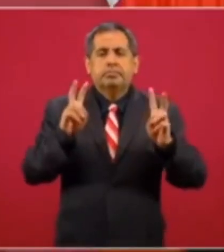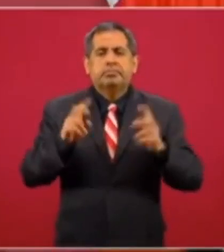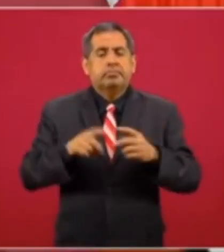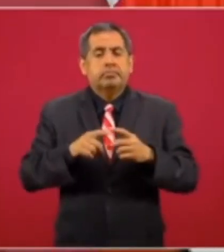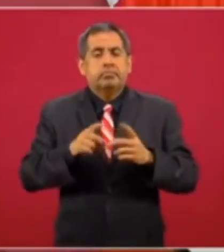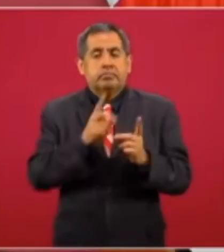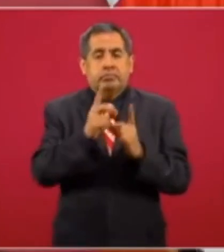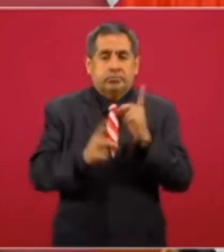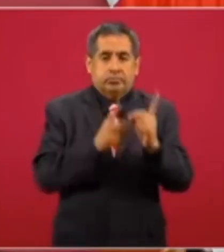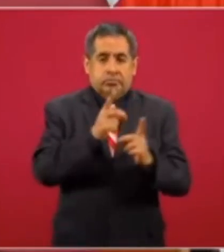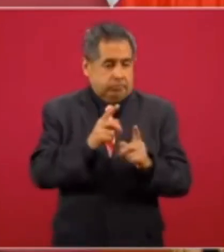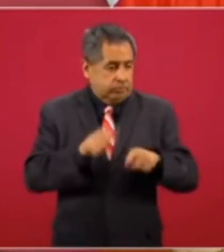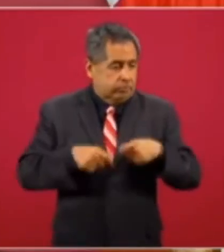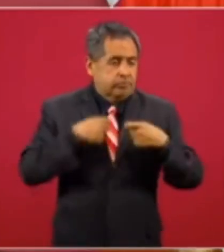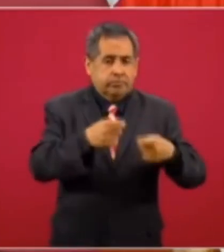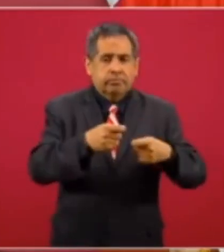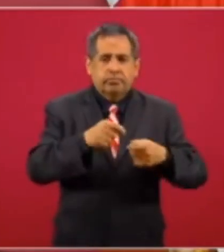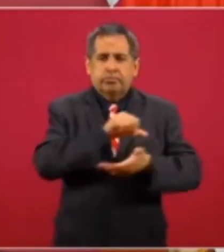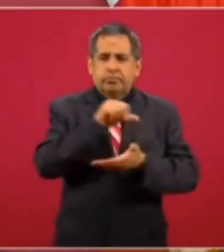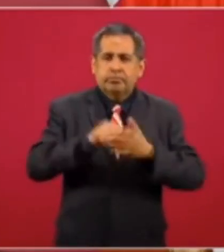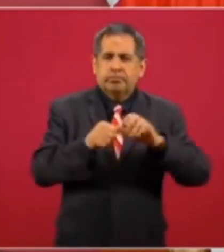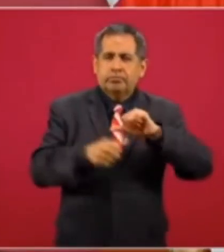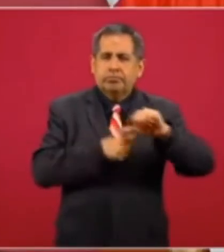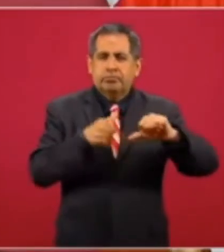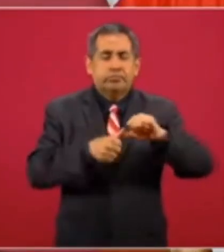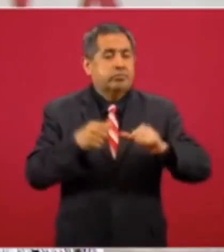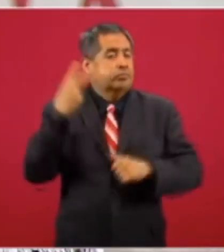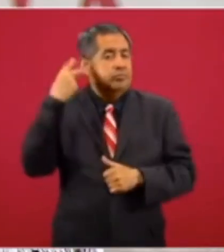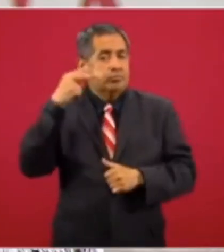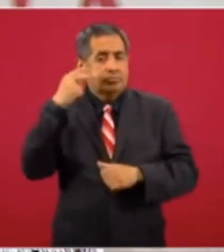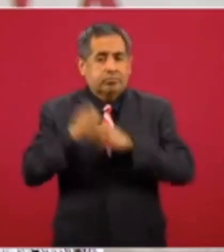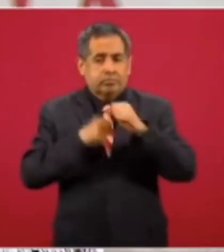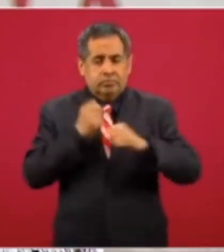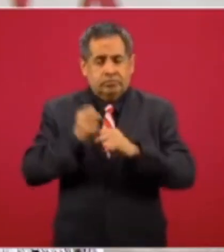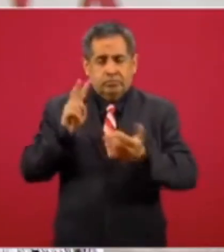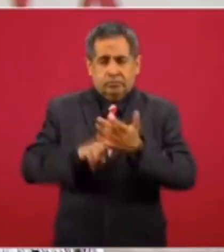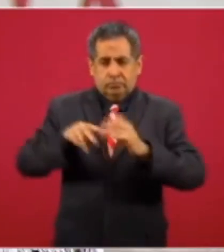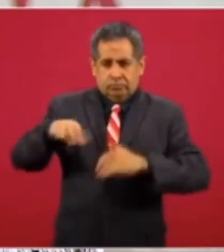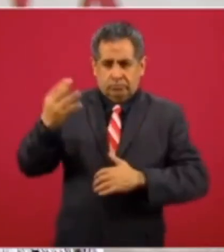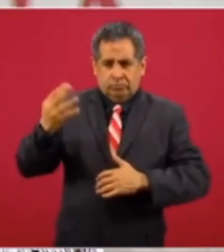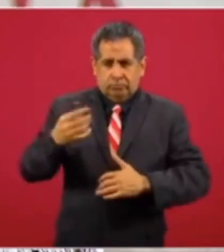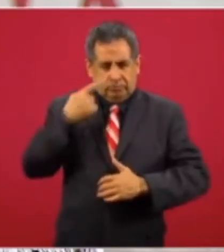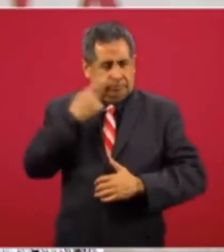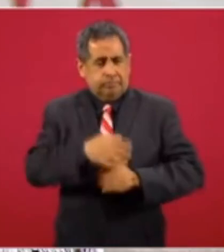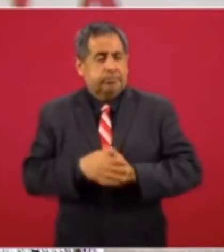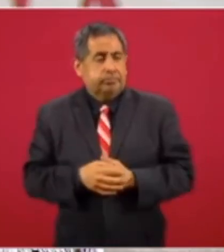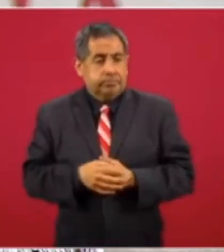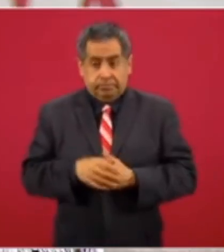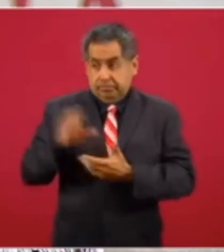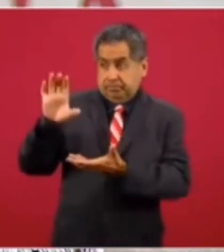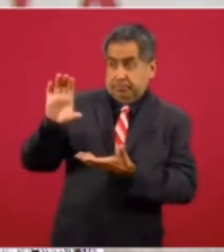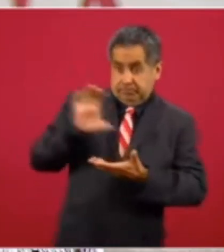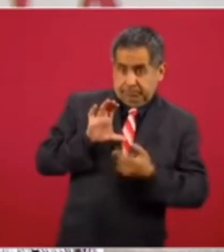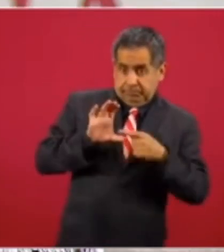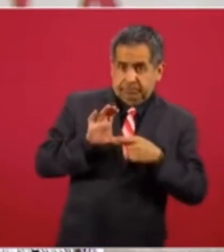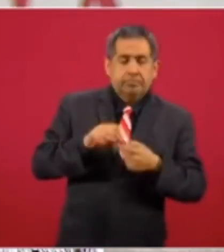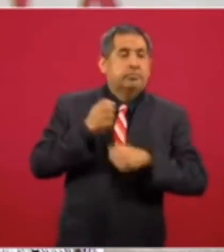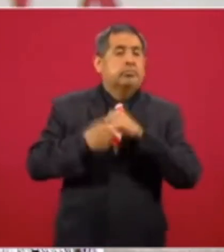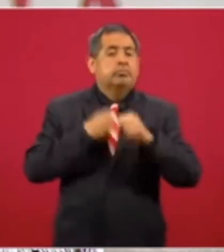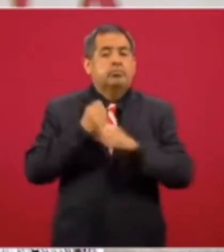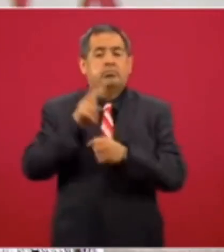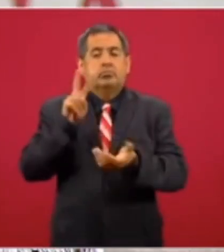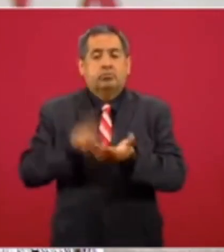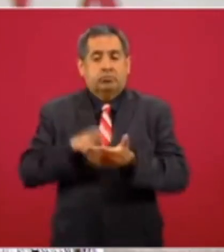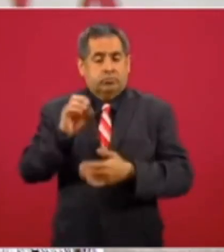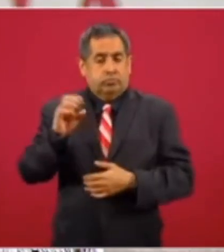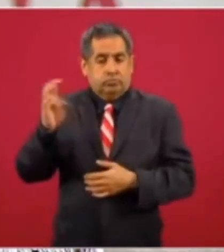deportivos centroamericanos y del caribe de veracruz en dos mil catorce este fideicomiso se creó en dos mil nueve